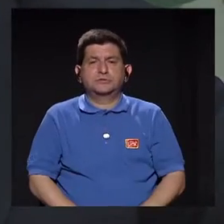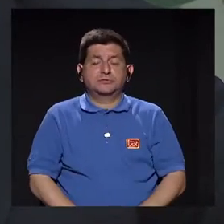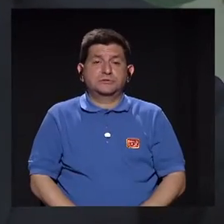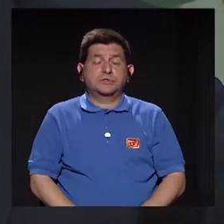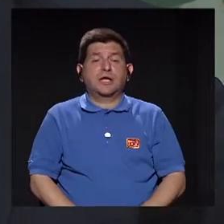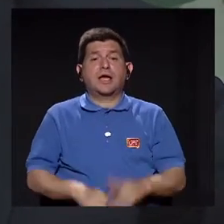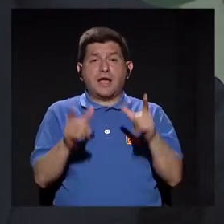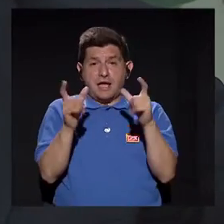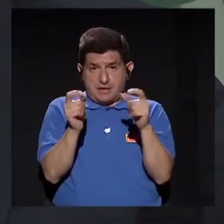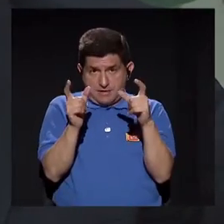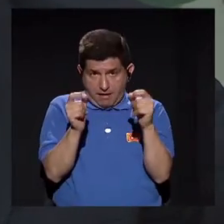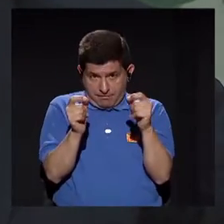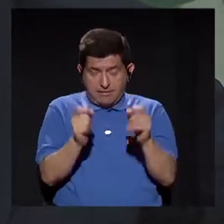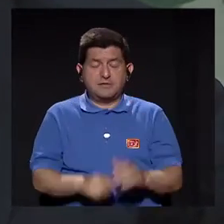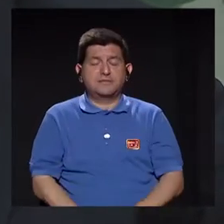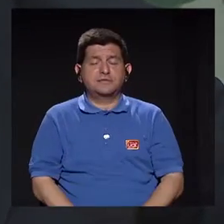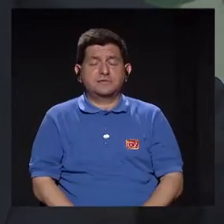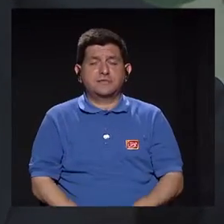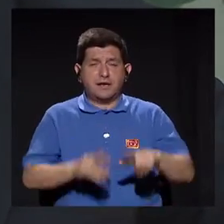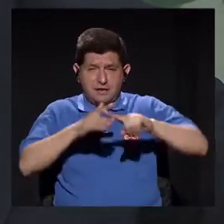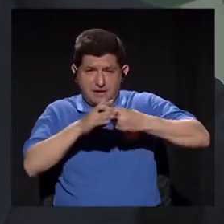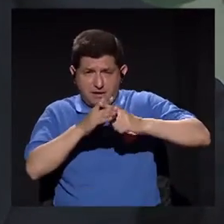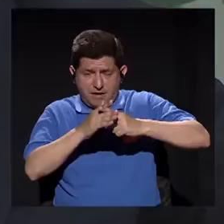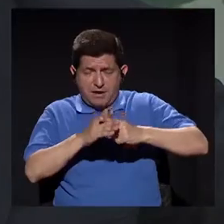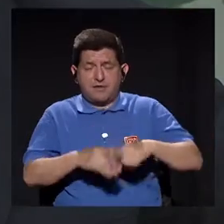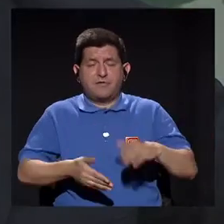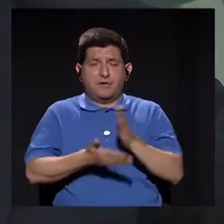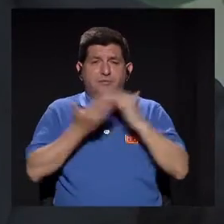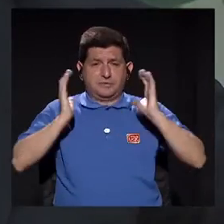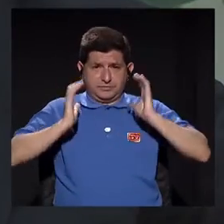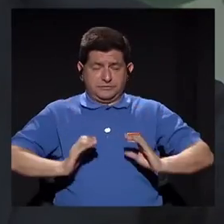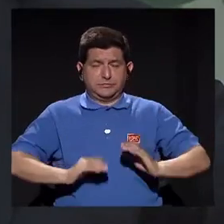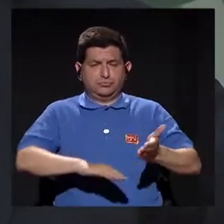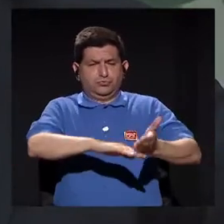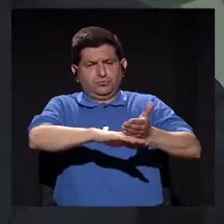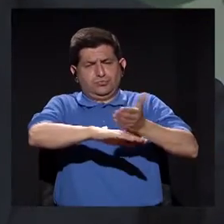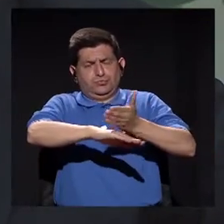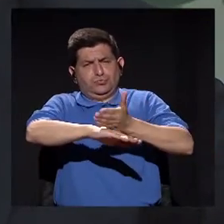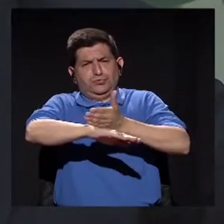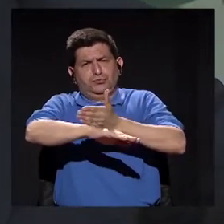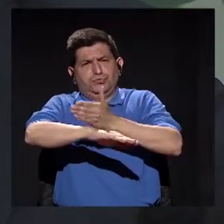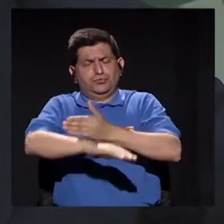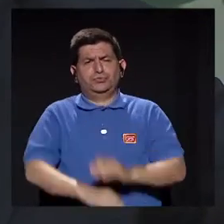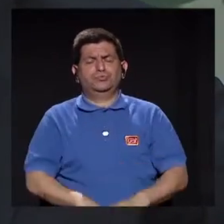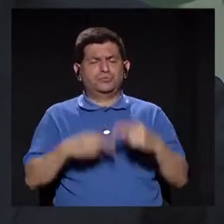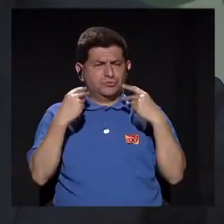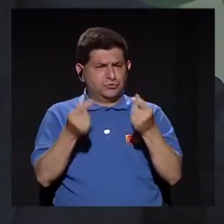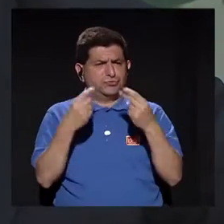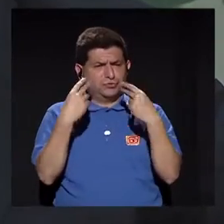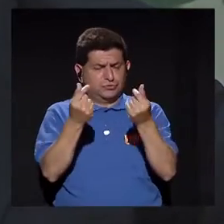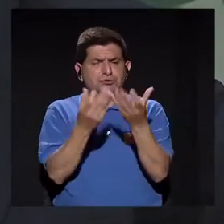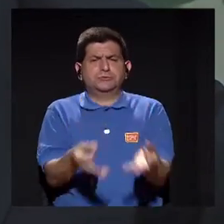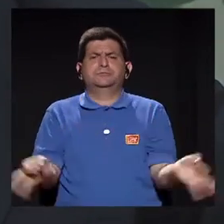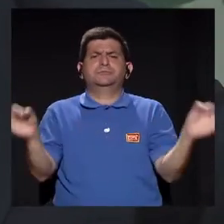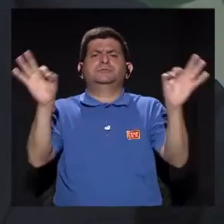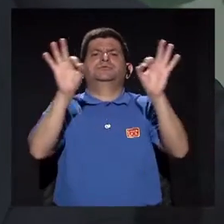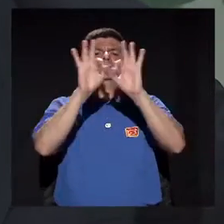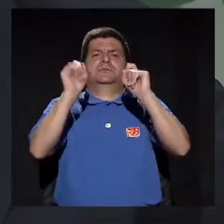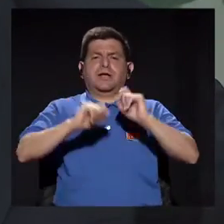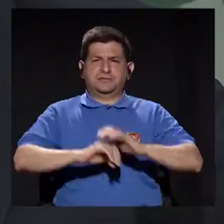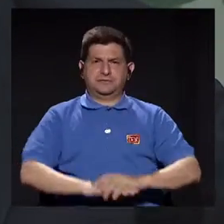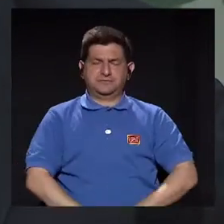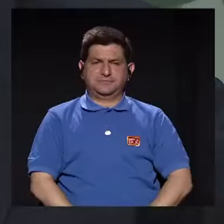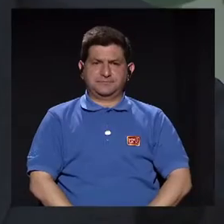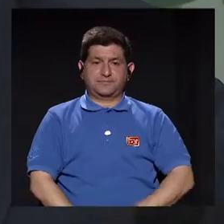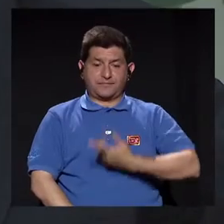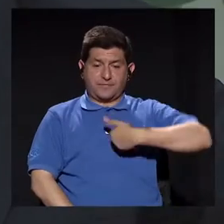campo de la oncología, en reconstrucciones. Se ha ido avanzando con una celeridad bastante importante en ese